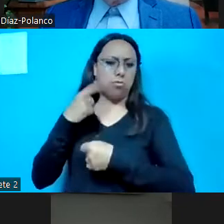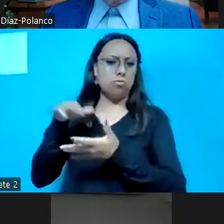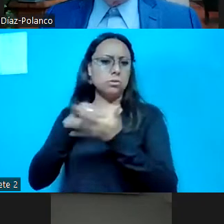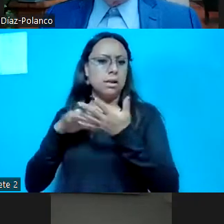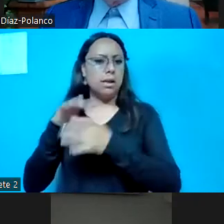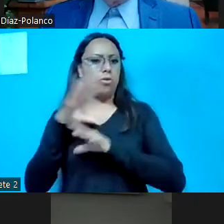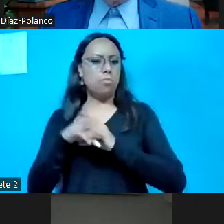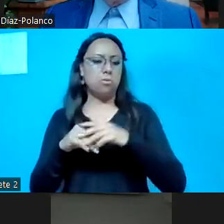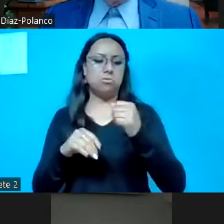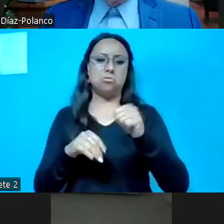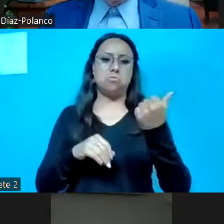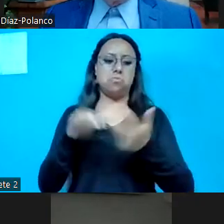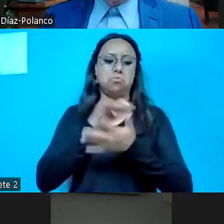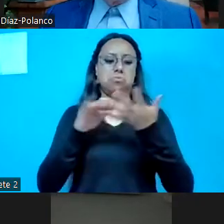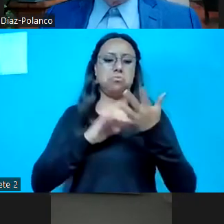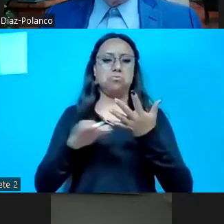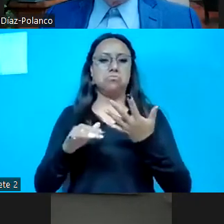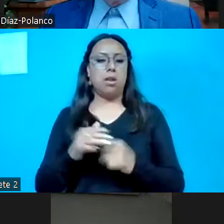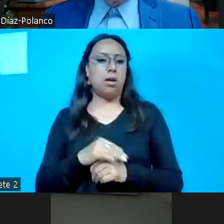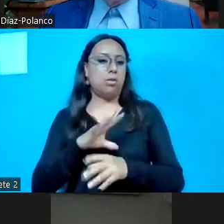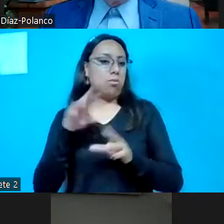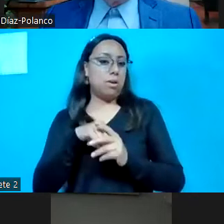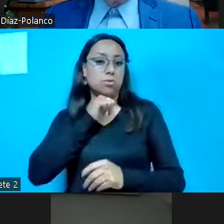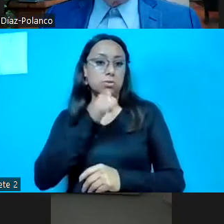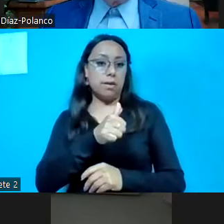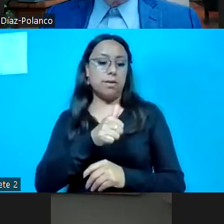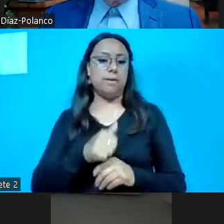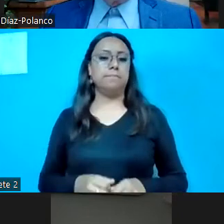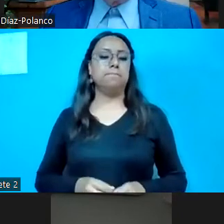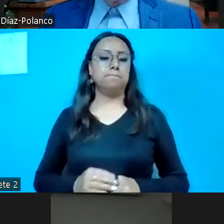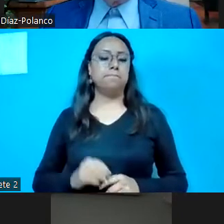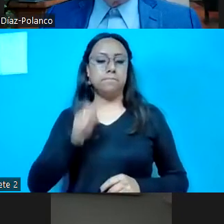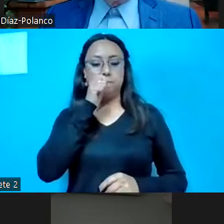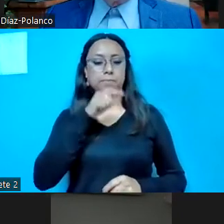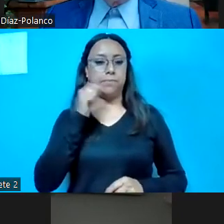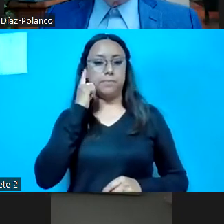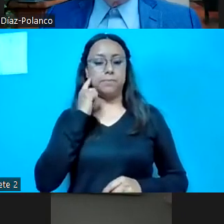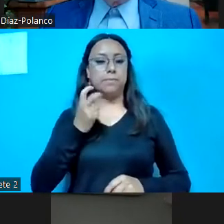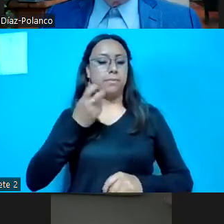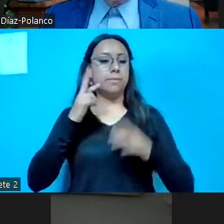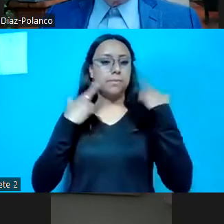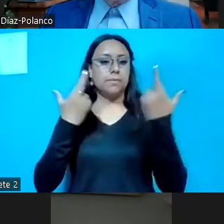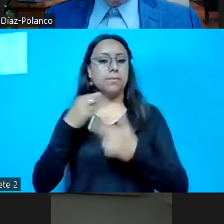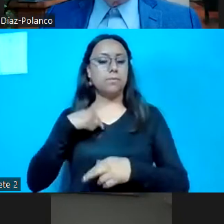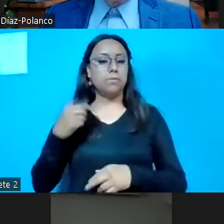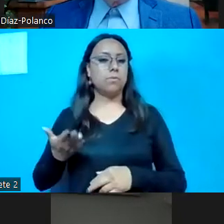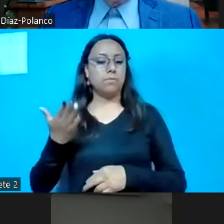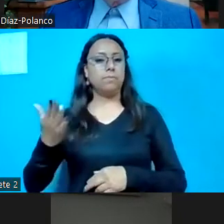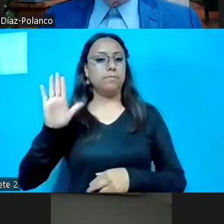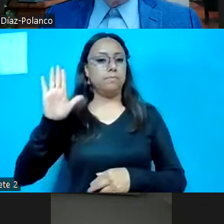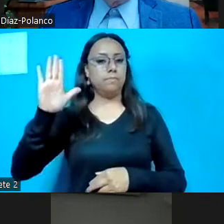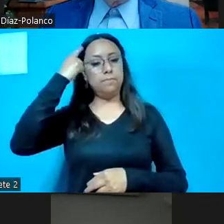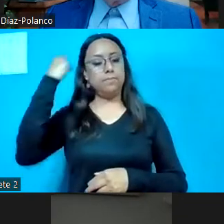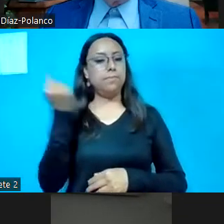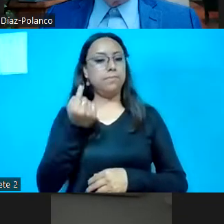no otros. Y también, en esta sesión solicité el uso de la palabra para